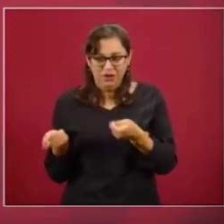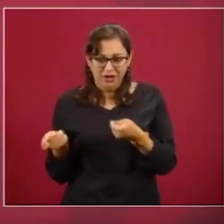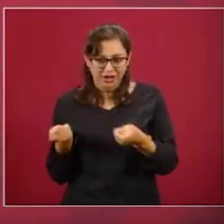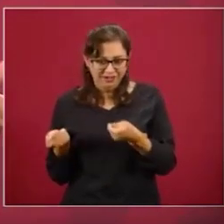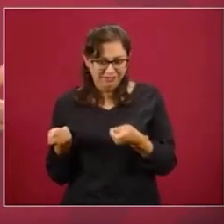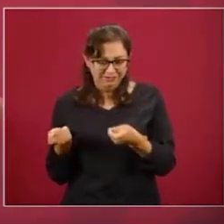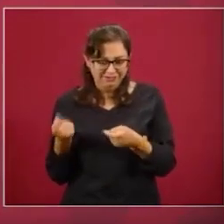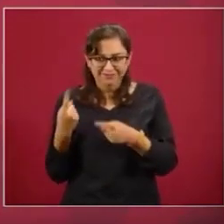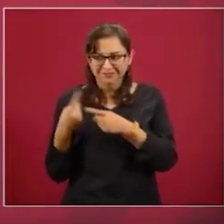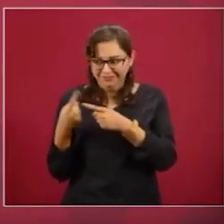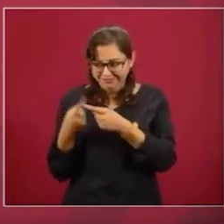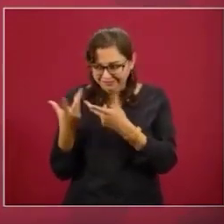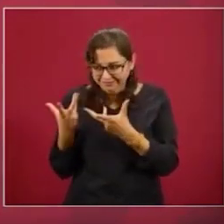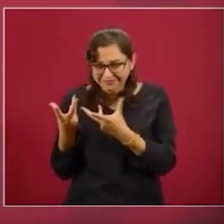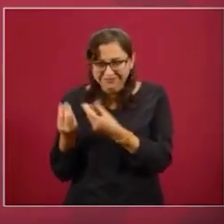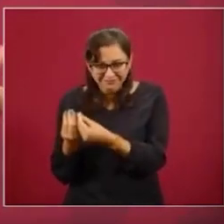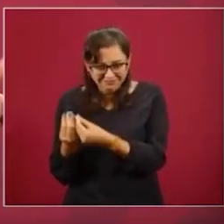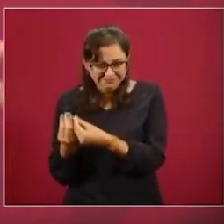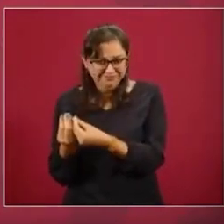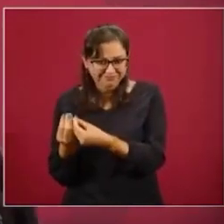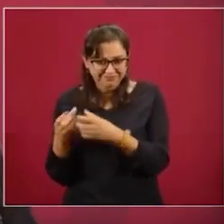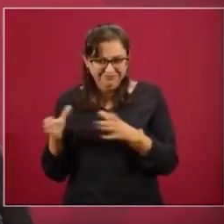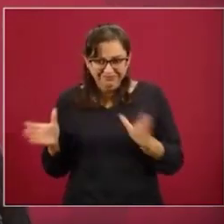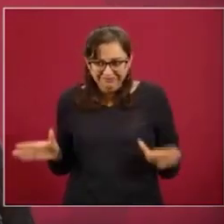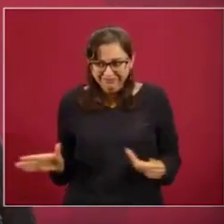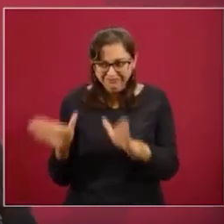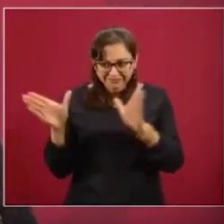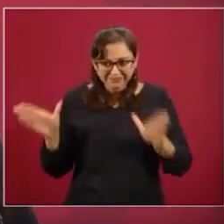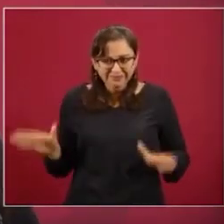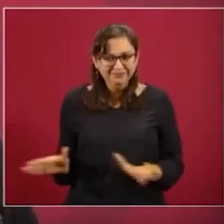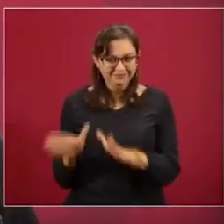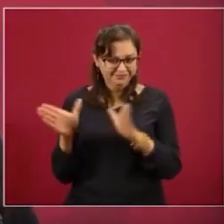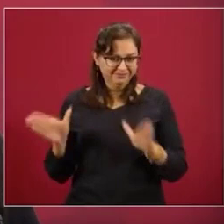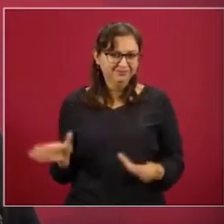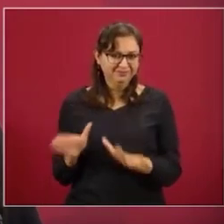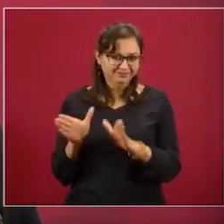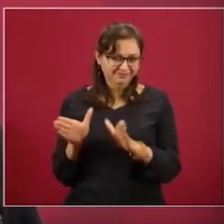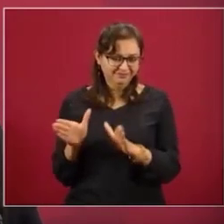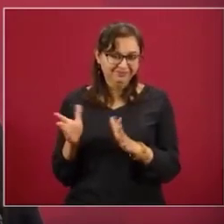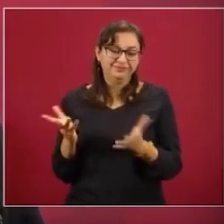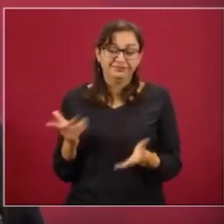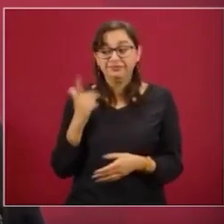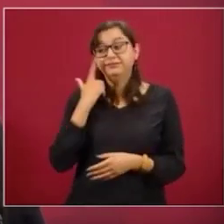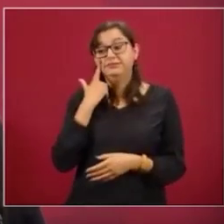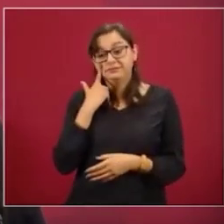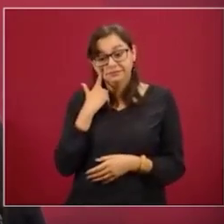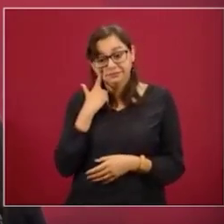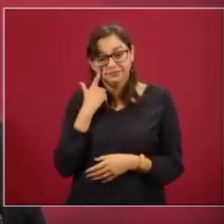quiénes están alentando estas protestas.